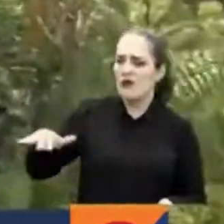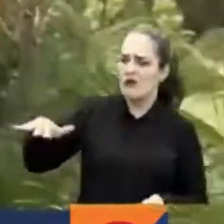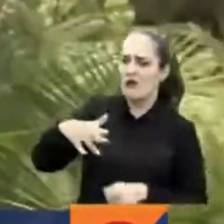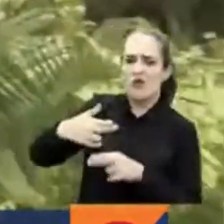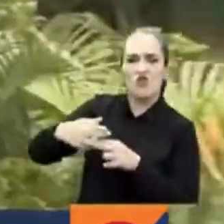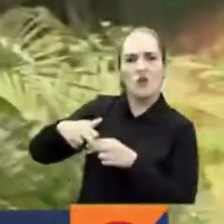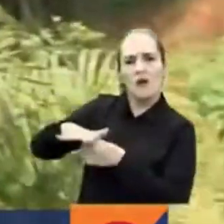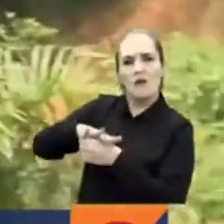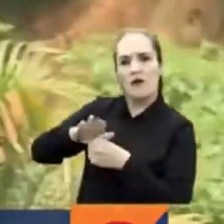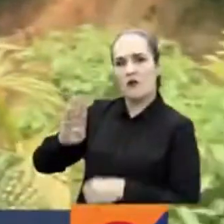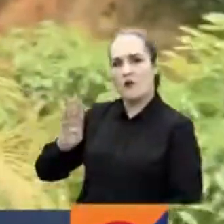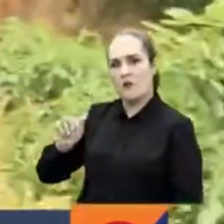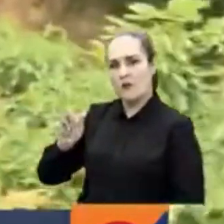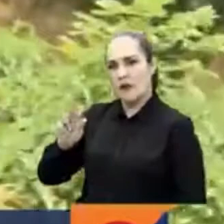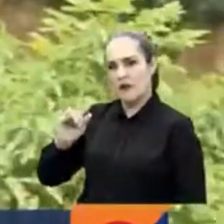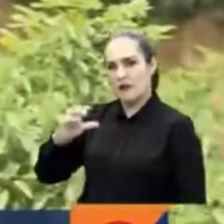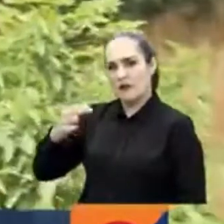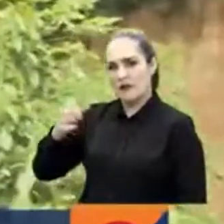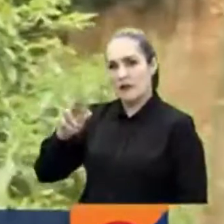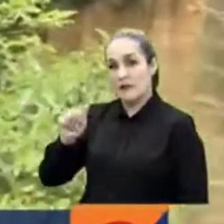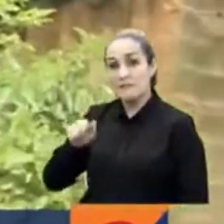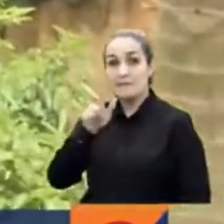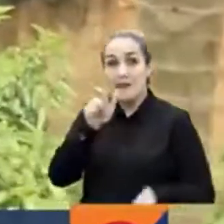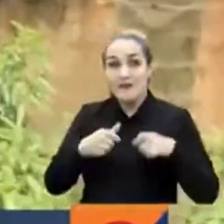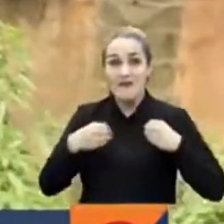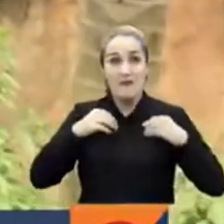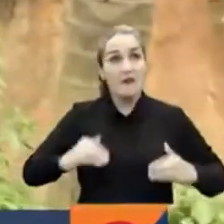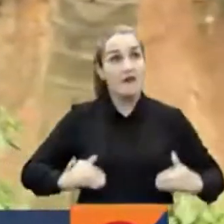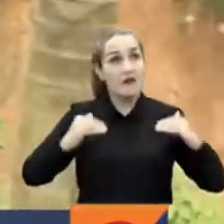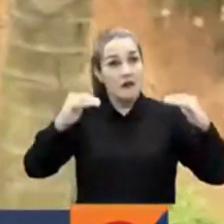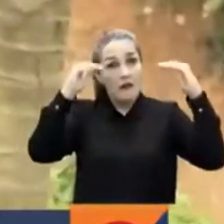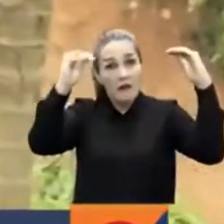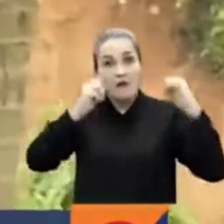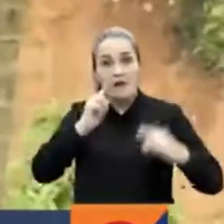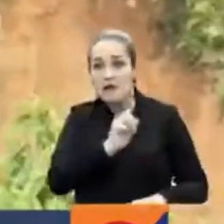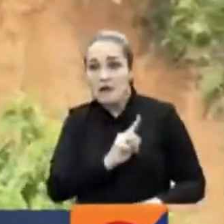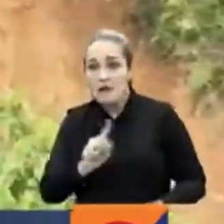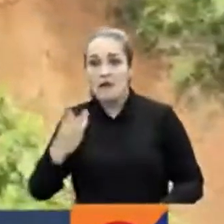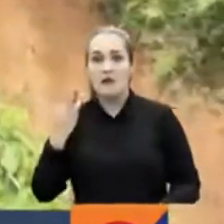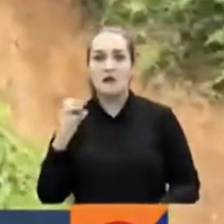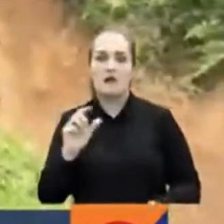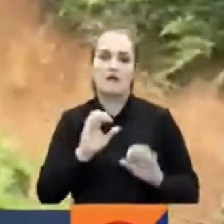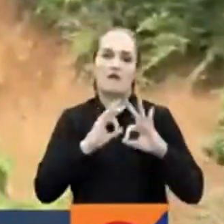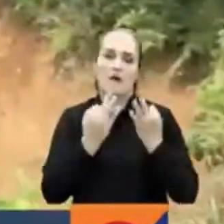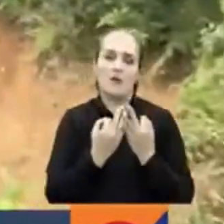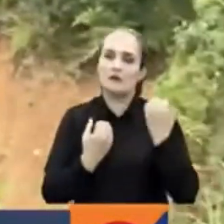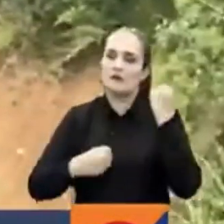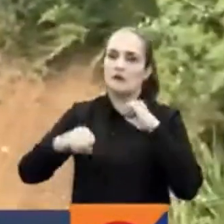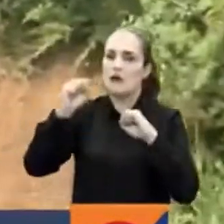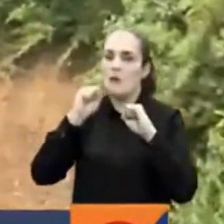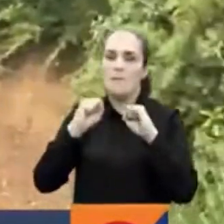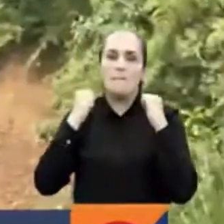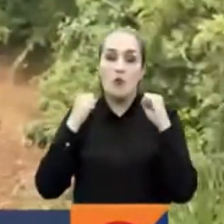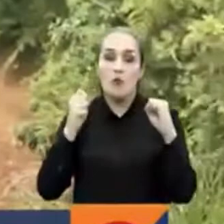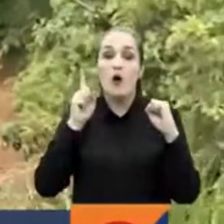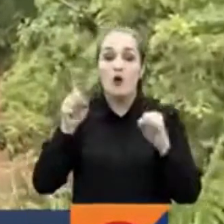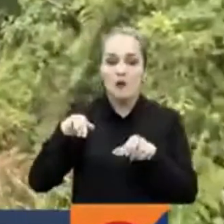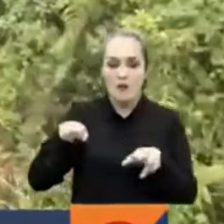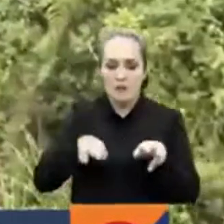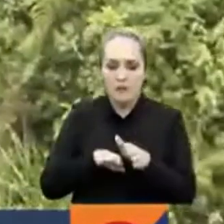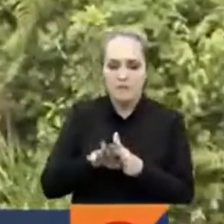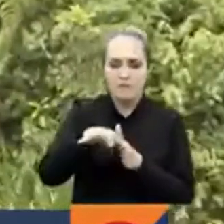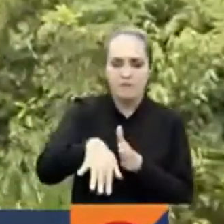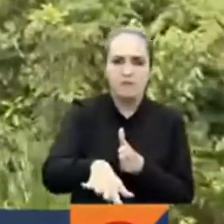Según miembros de esta comunidad, aproximadamente 30 familias encuentran en riesgo precisamente porque la quebrada La